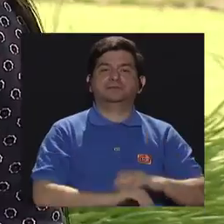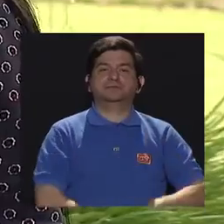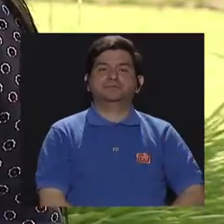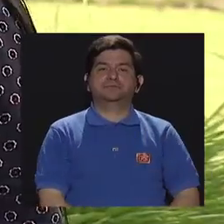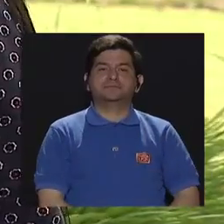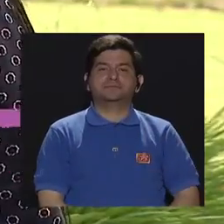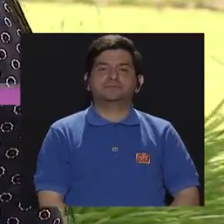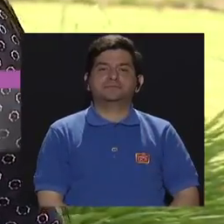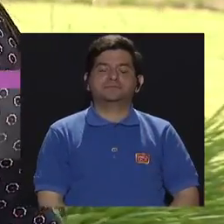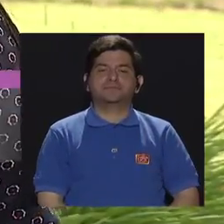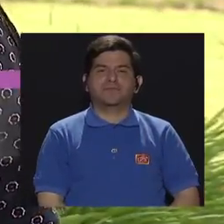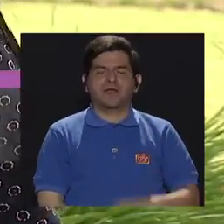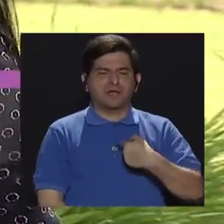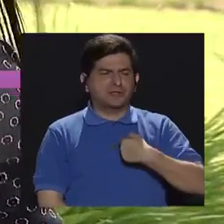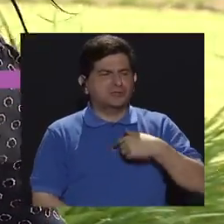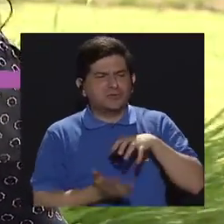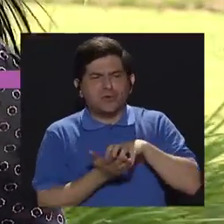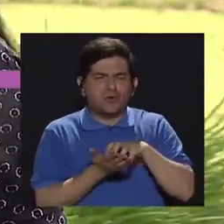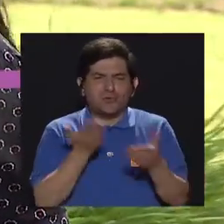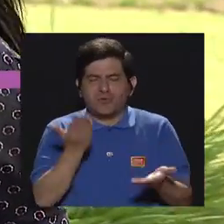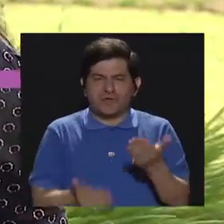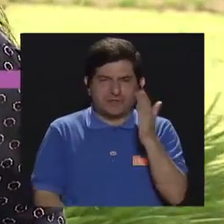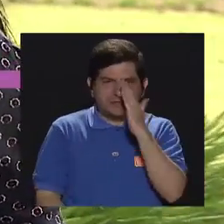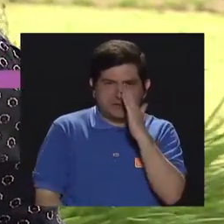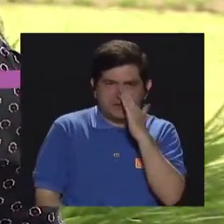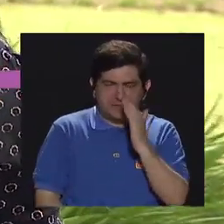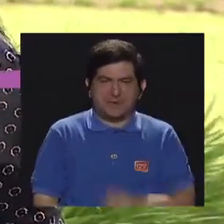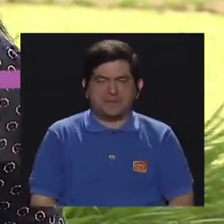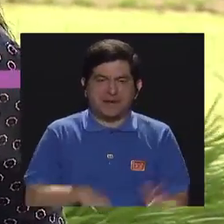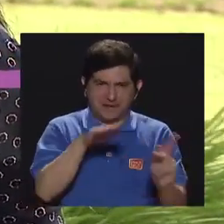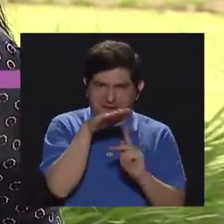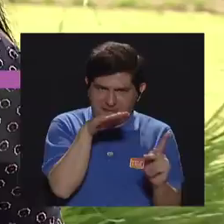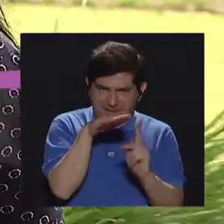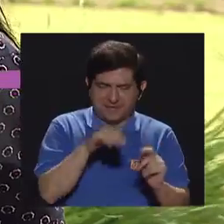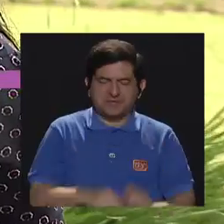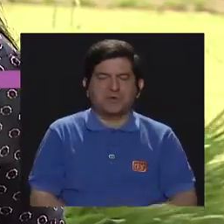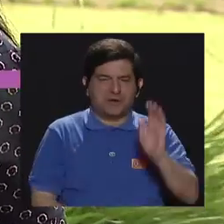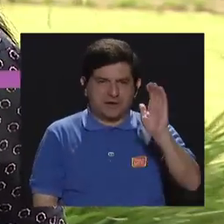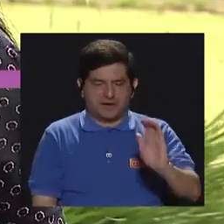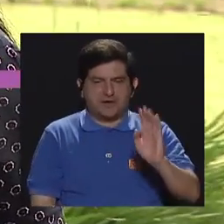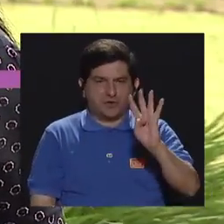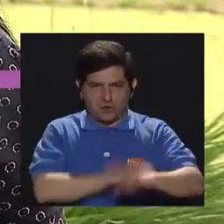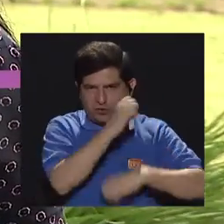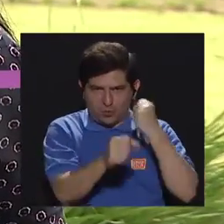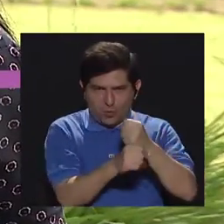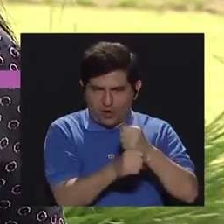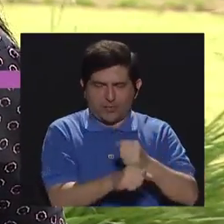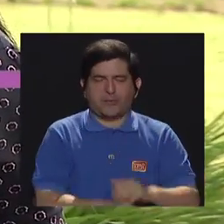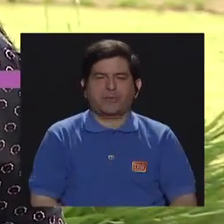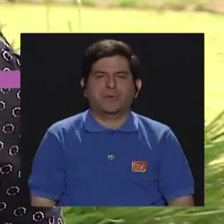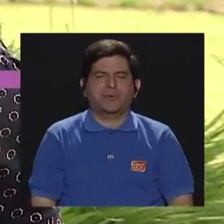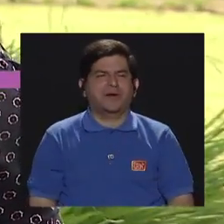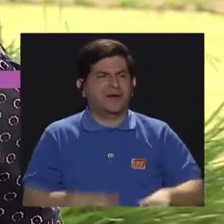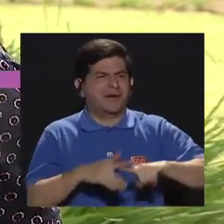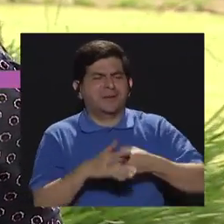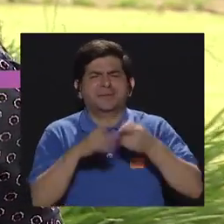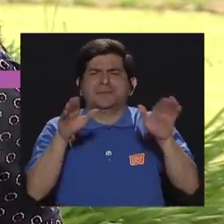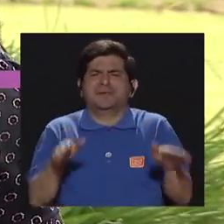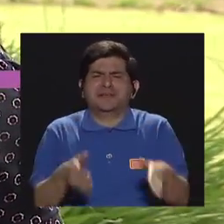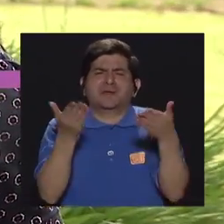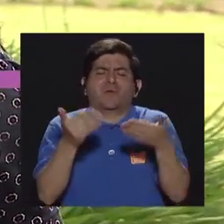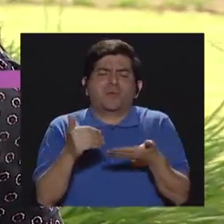A mí, bueno, a mí me surge la duda como madre de un preescolar, de un preescolar de cuatro años, ¿cómo empezar?